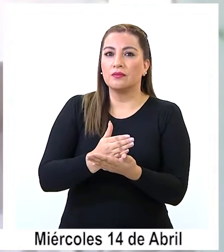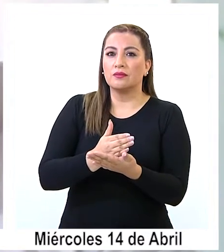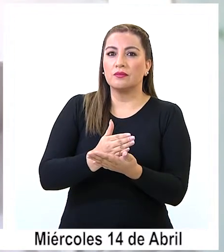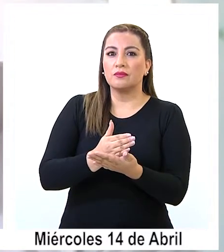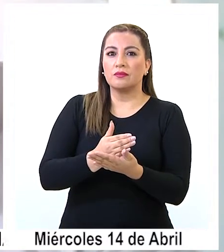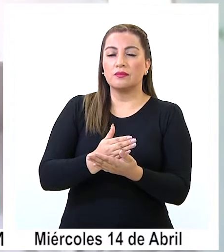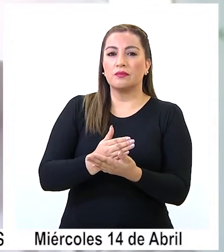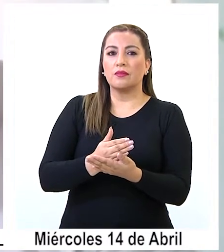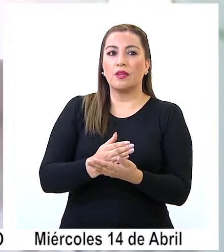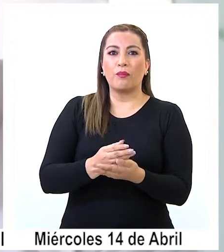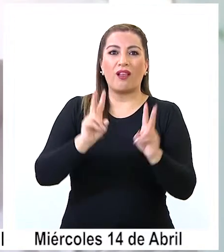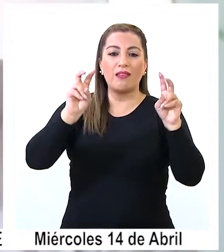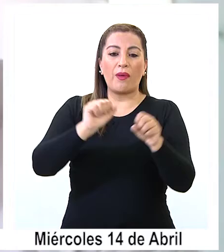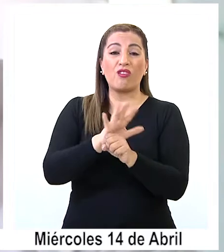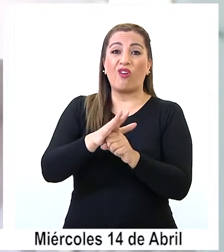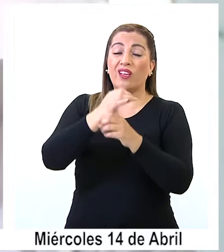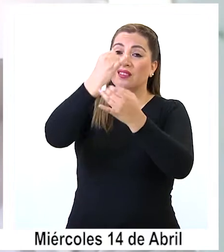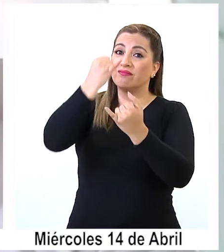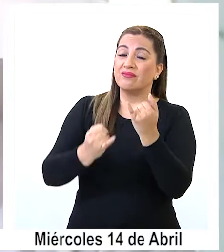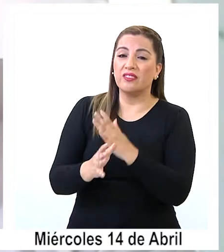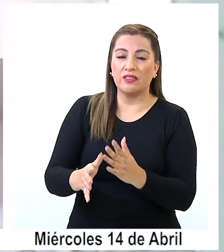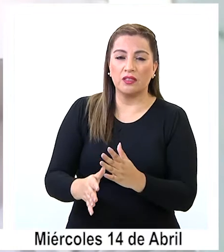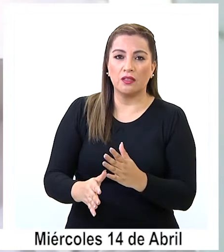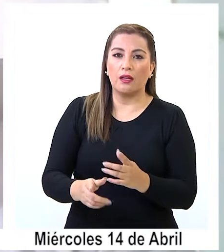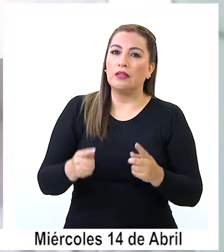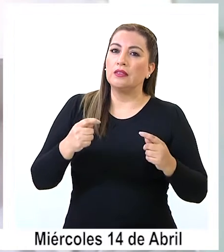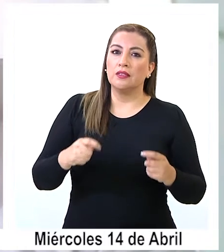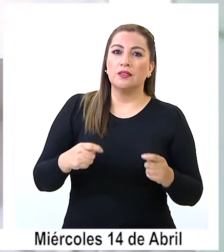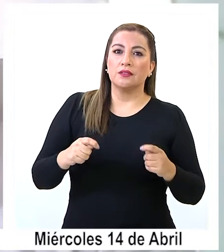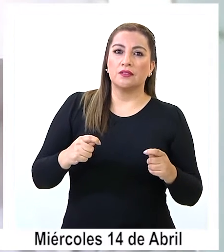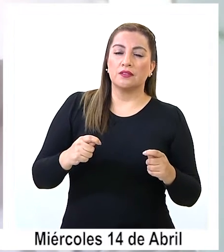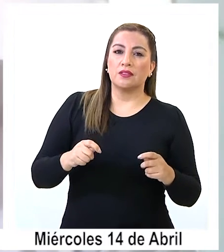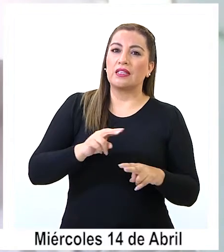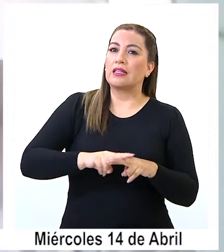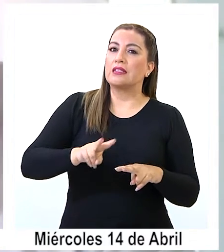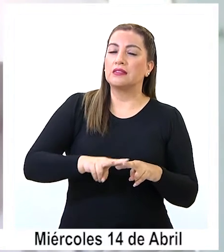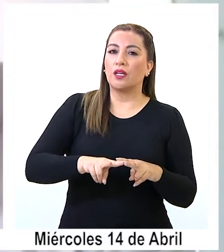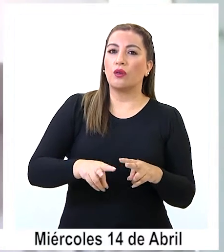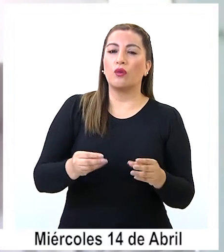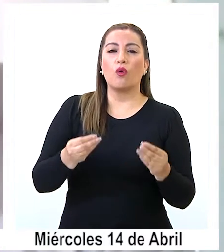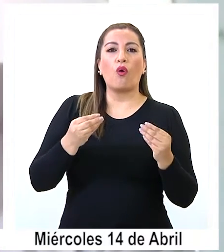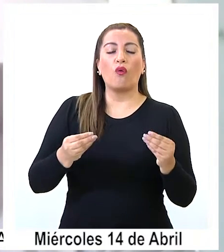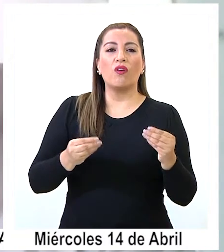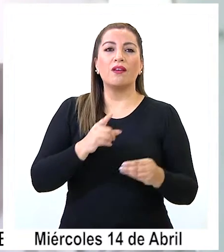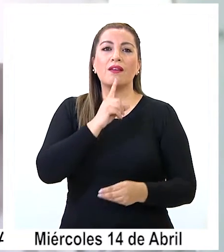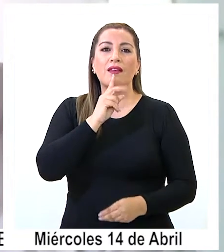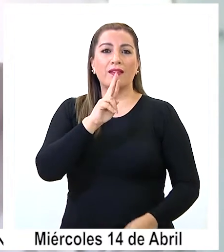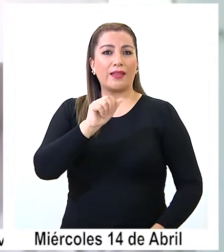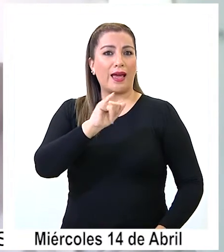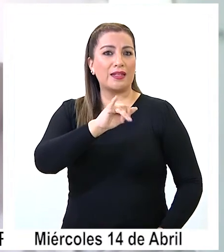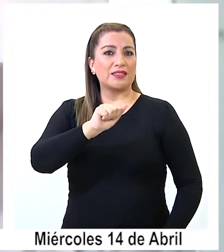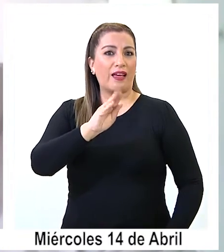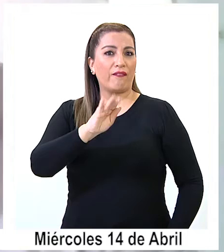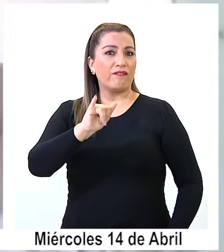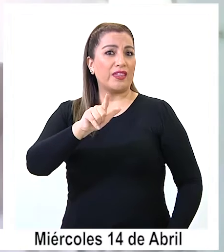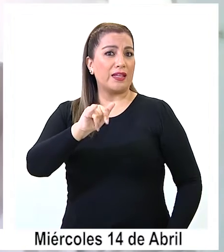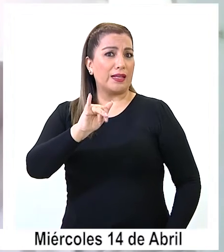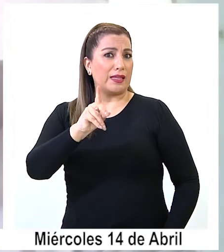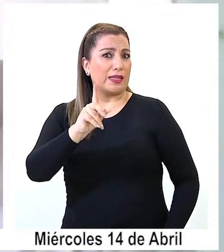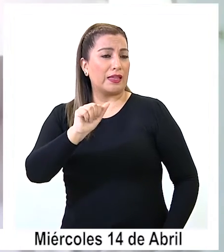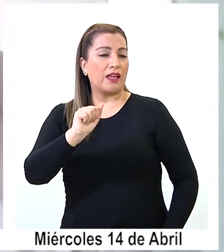terminar con este tema de la pandemia, tratando de hacer una buena trazabilidad, tratando de buscar buenas